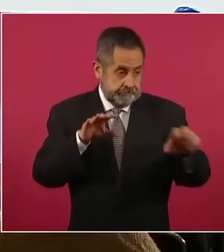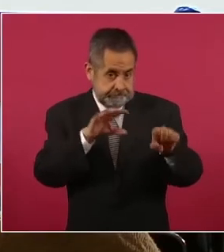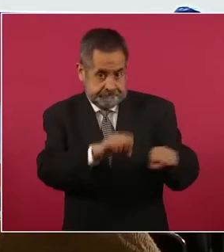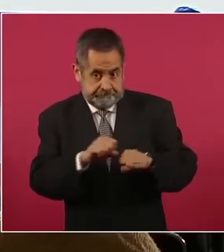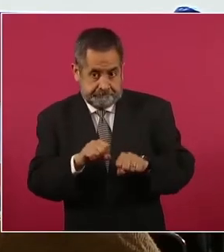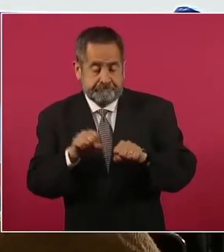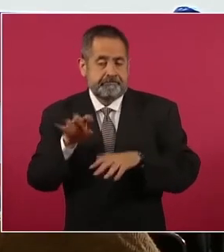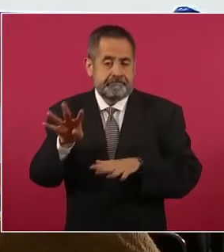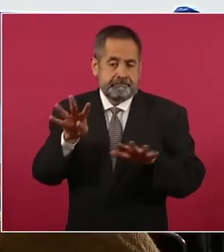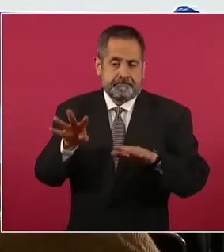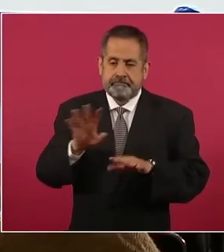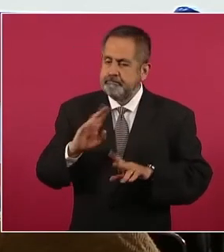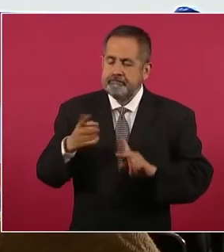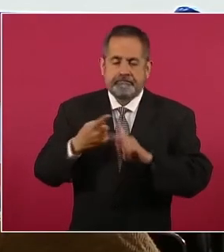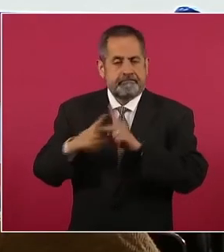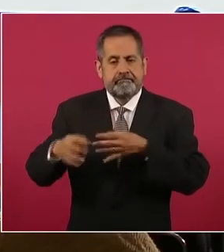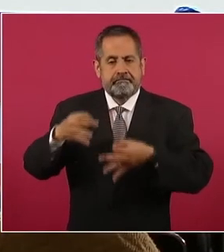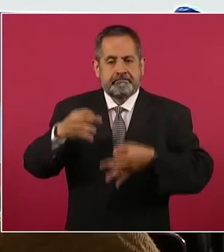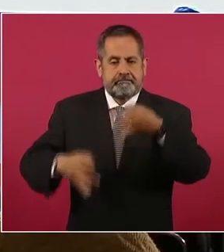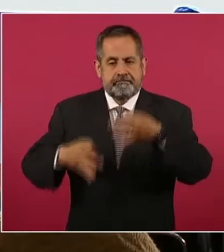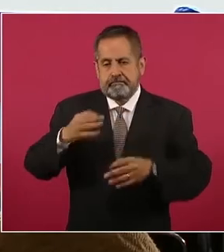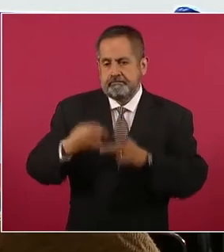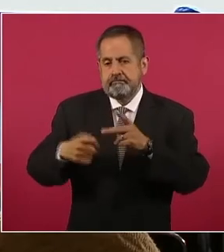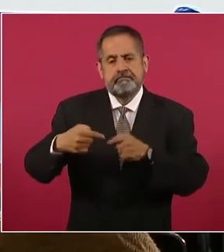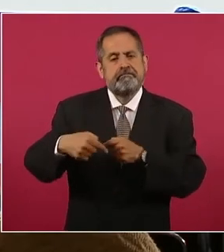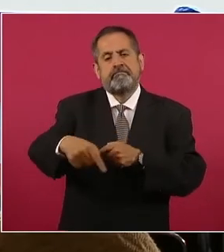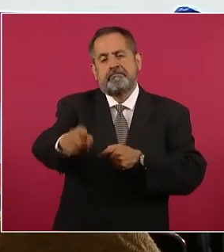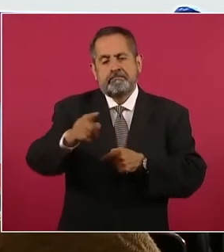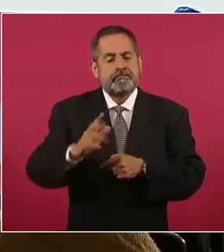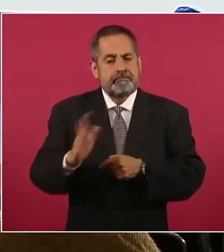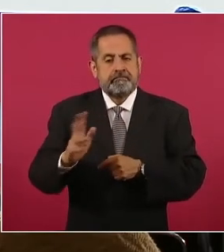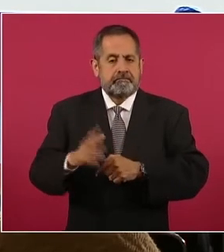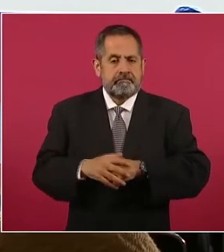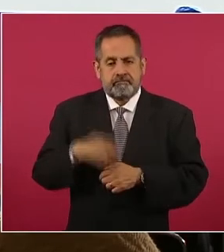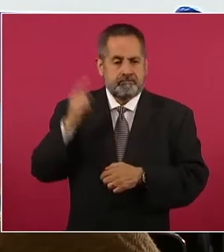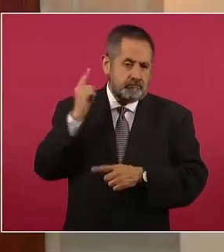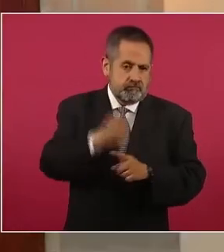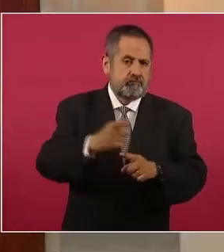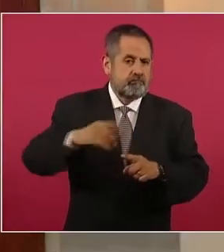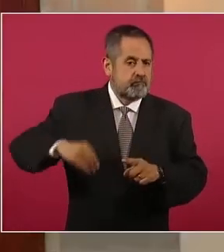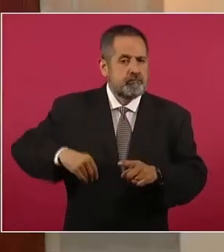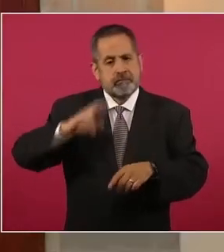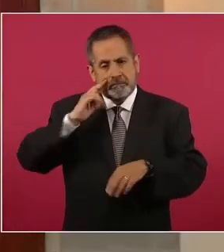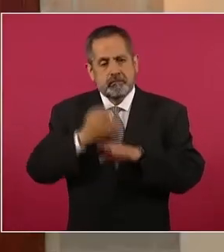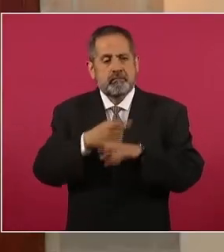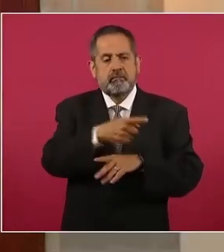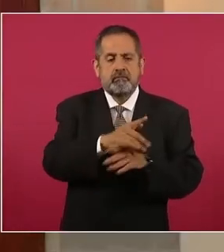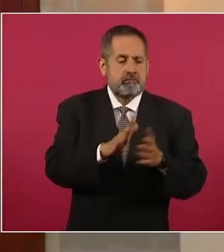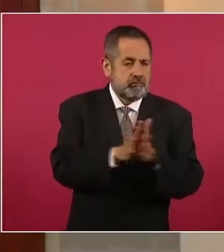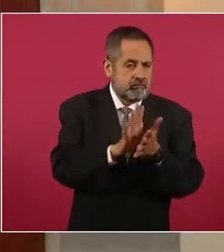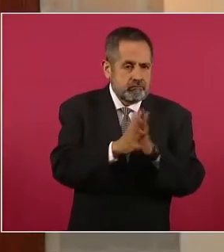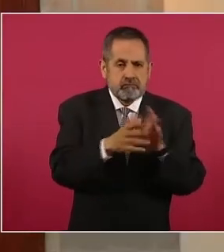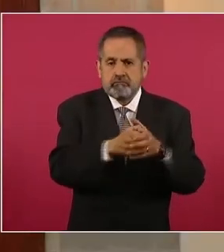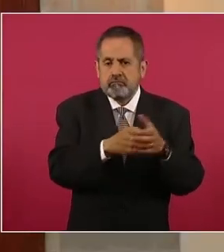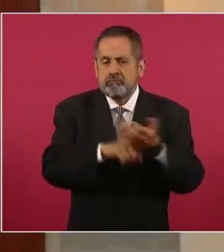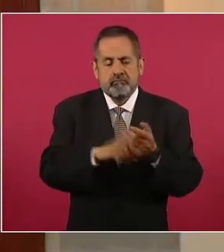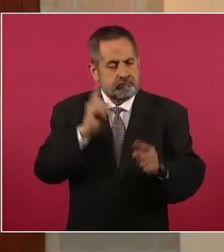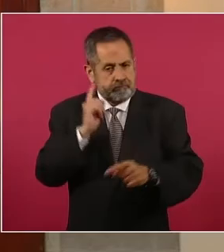vinculados a proceso penal, bien como autores materiales, copartícipes u autores intelectuales. Siguiente.